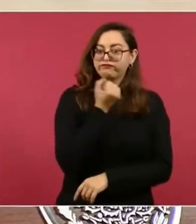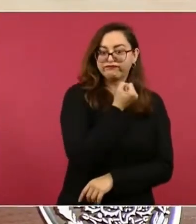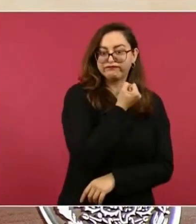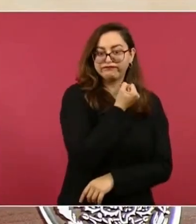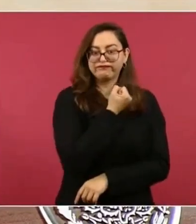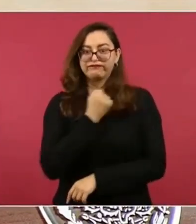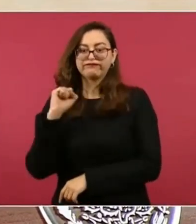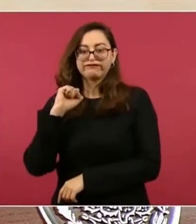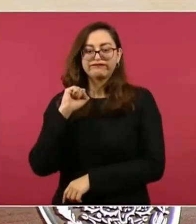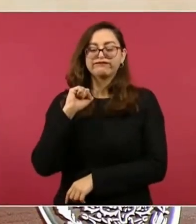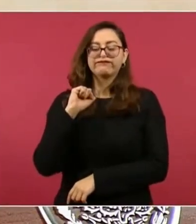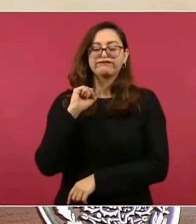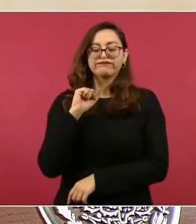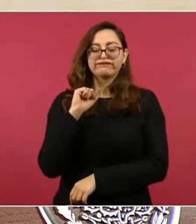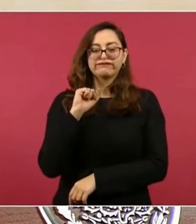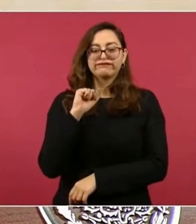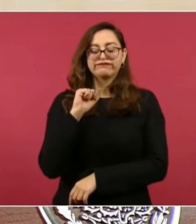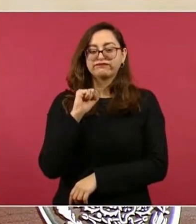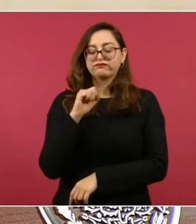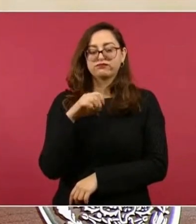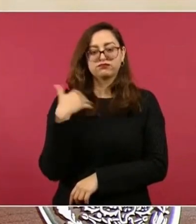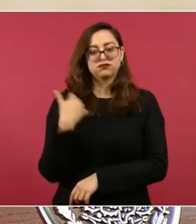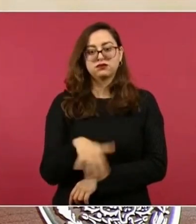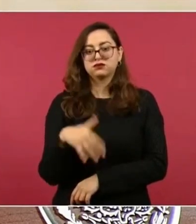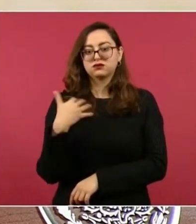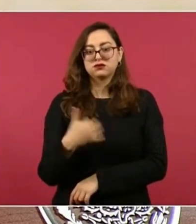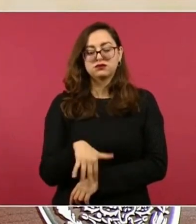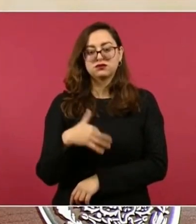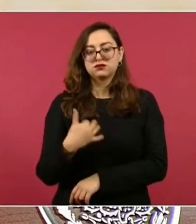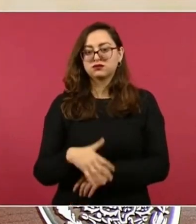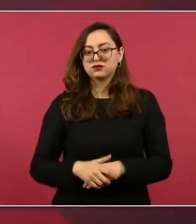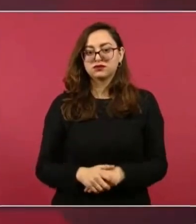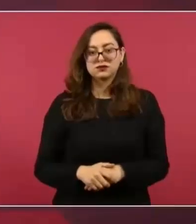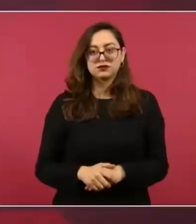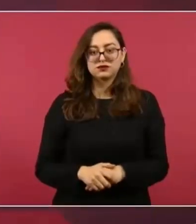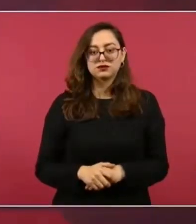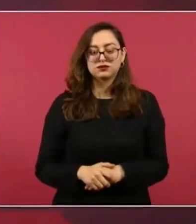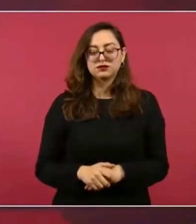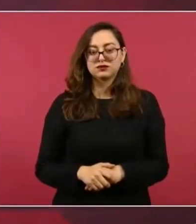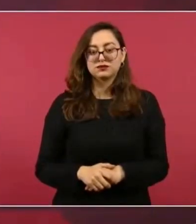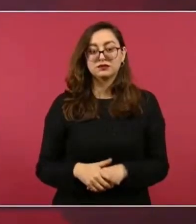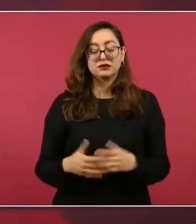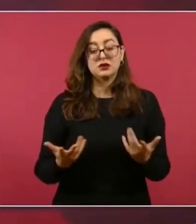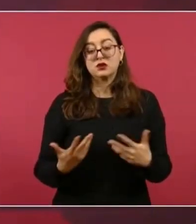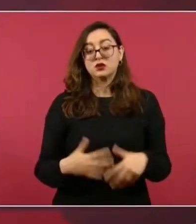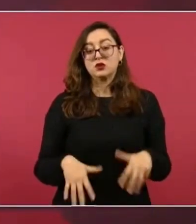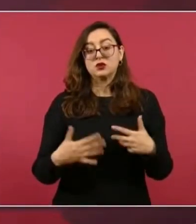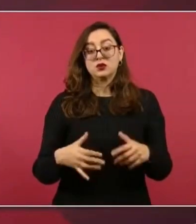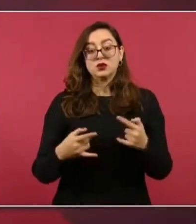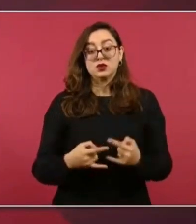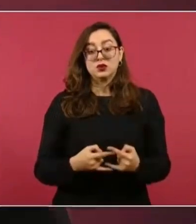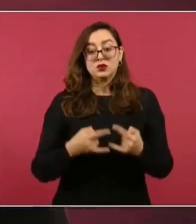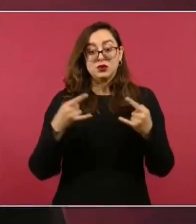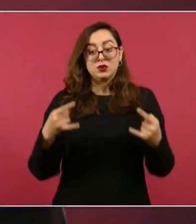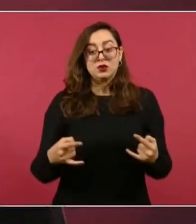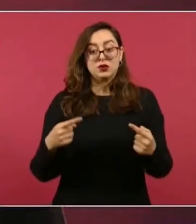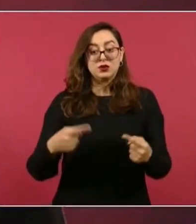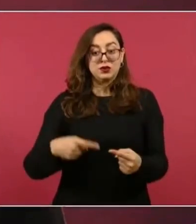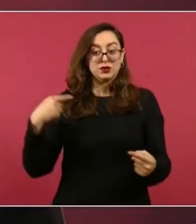pues en toda la historia, es